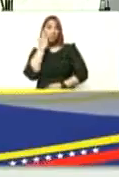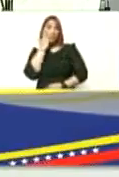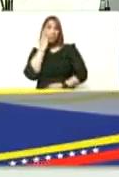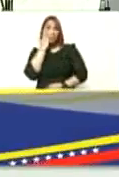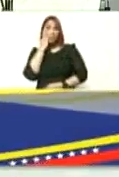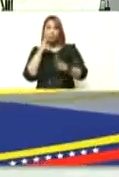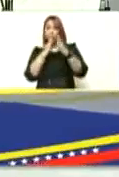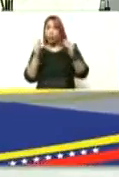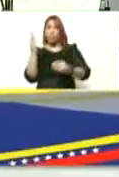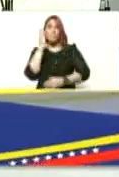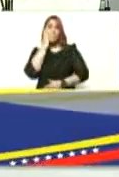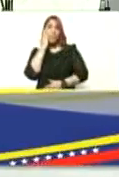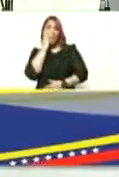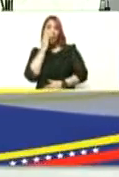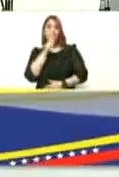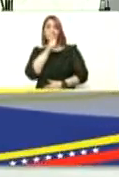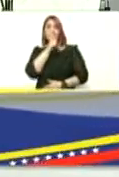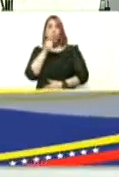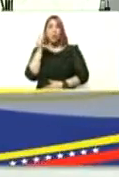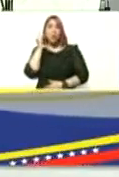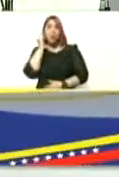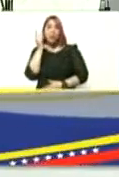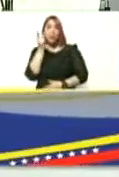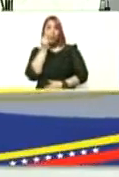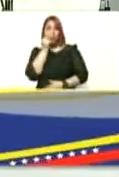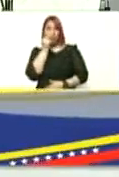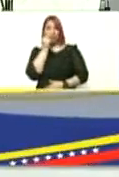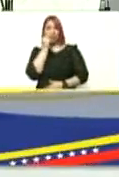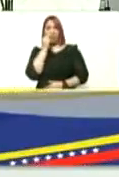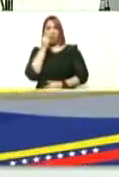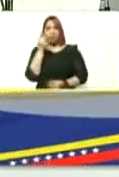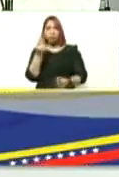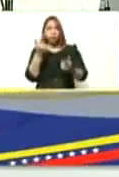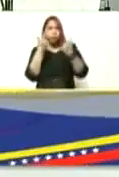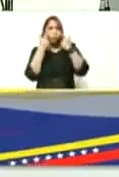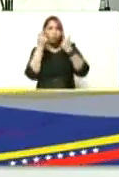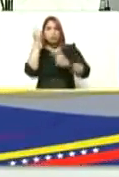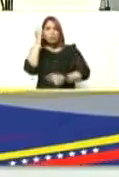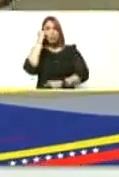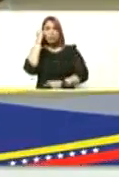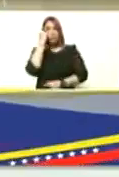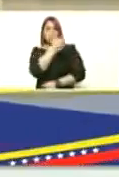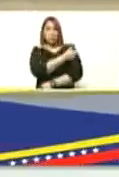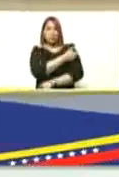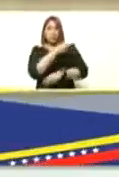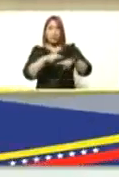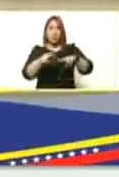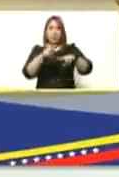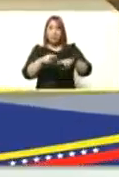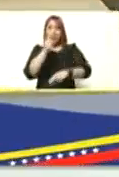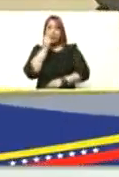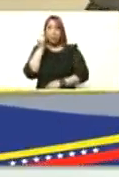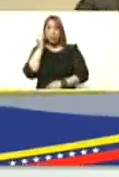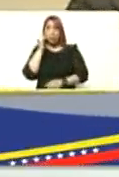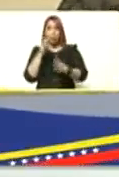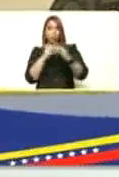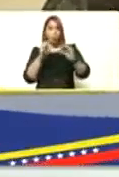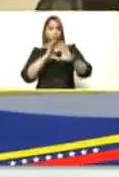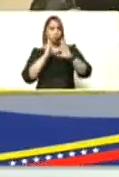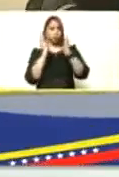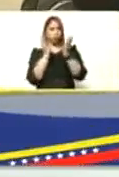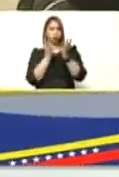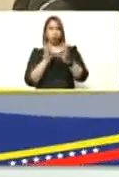las madres y las abuelas están pendientes de la fecha de vacunación de su niño de su niña todo el mundo